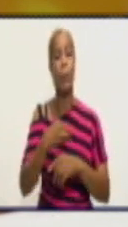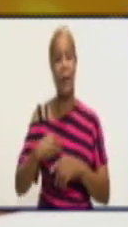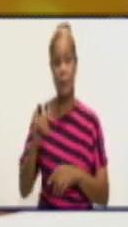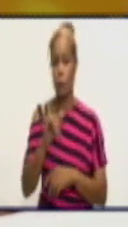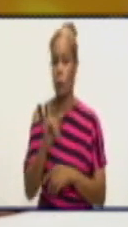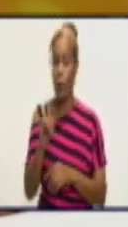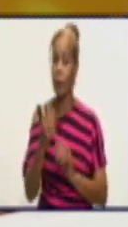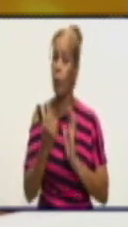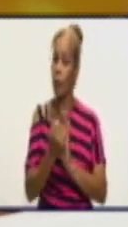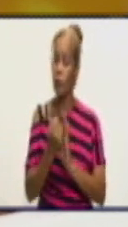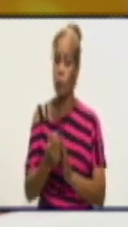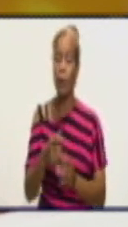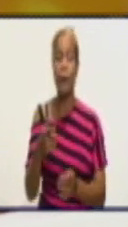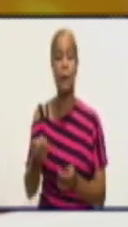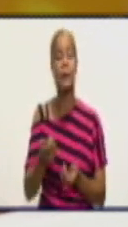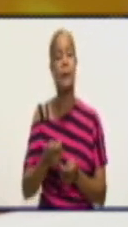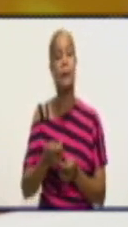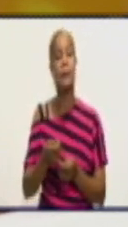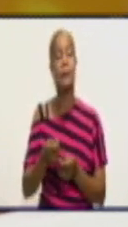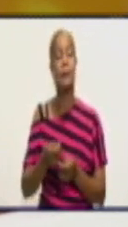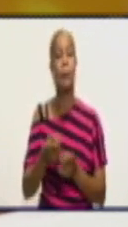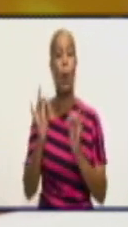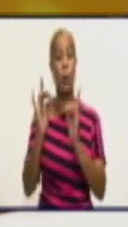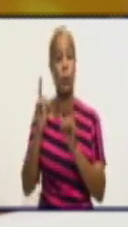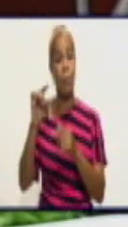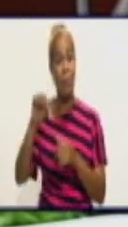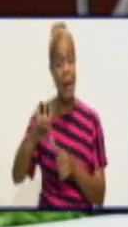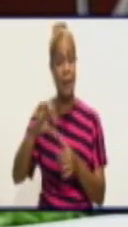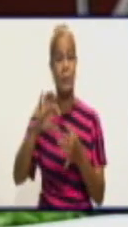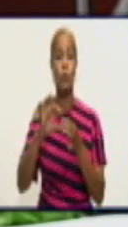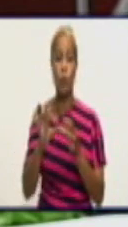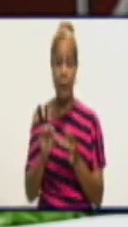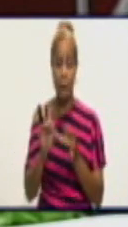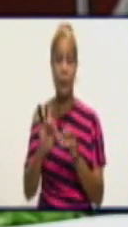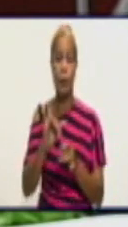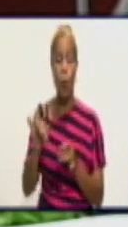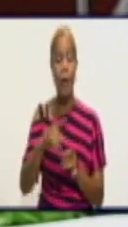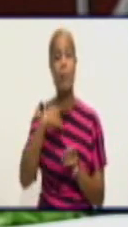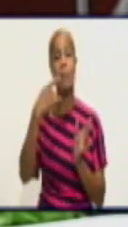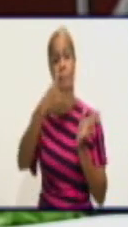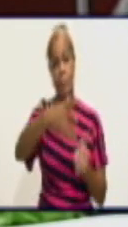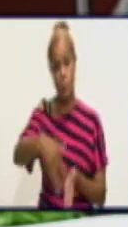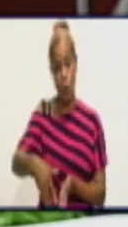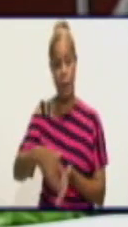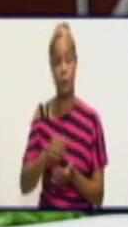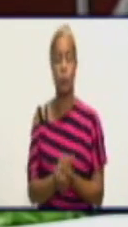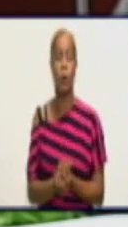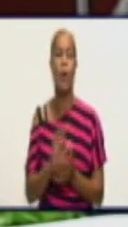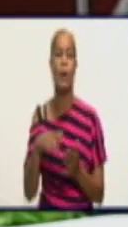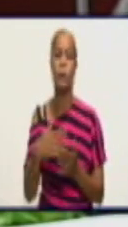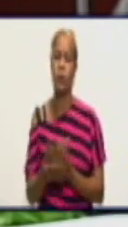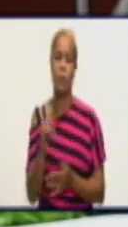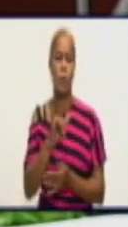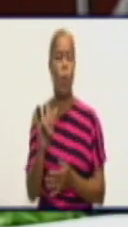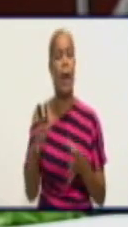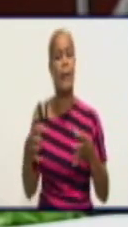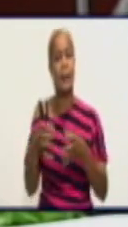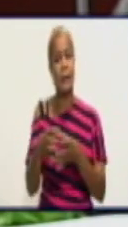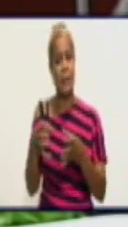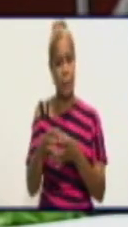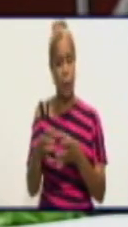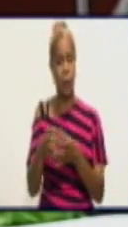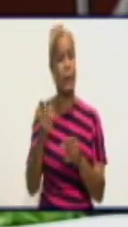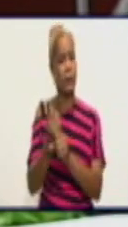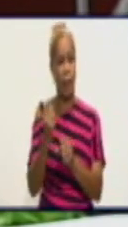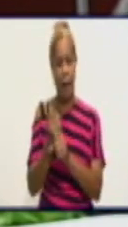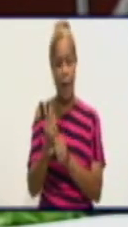vida de esta paciente, pues lamentablemente fallece. Damos también a nombre del equipo de trabajo de nuestro panel informativo